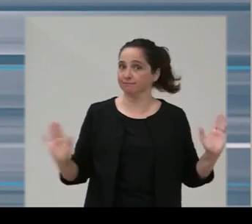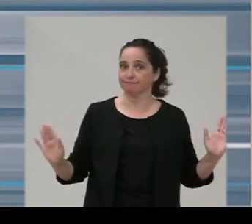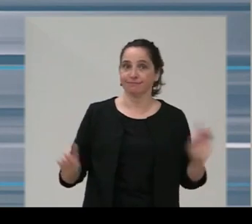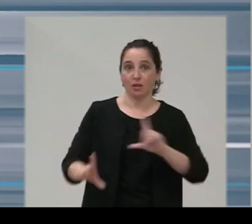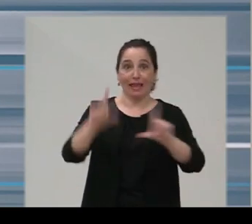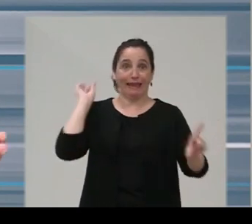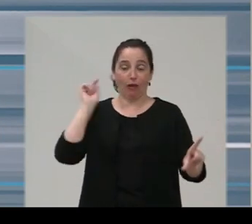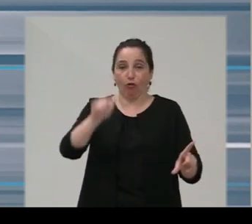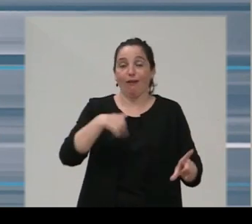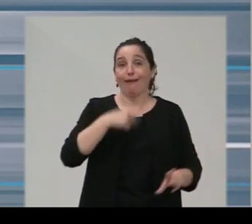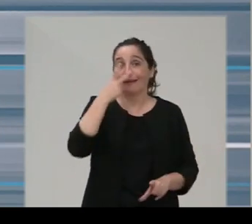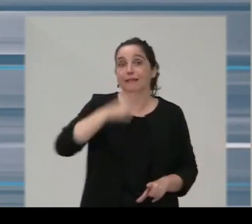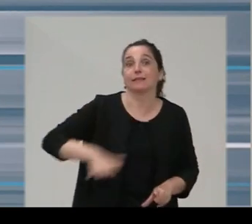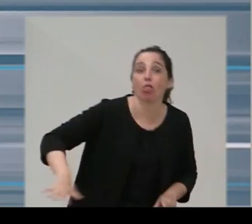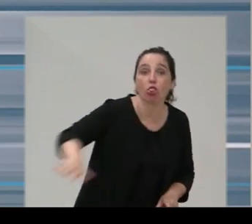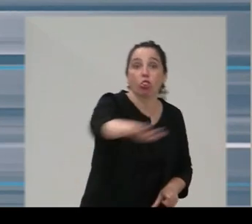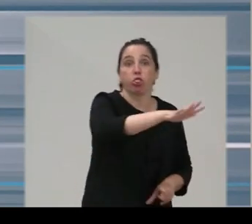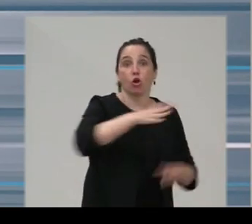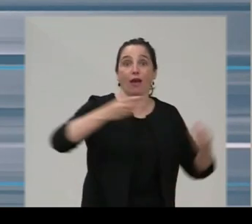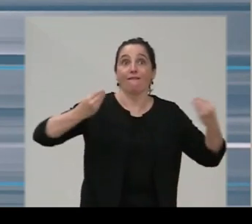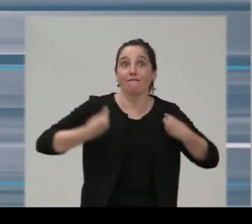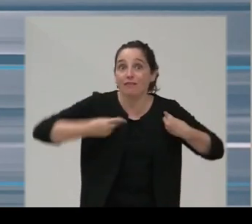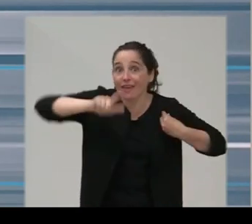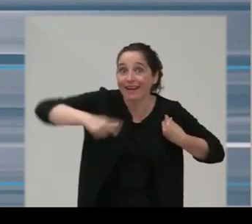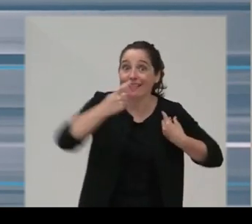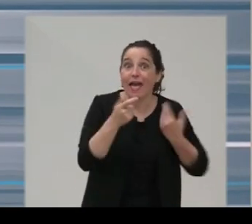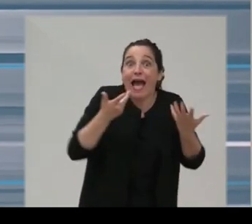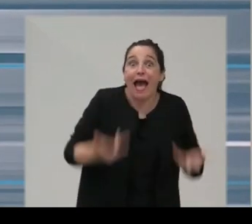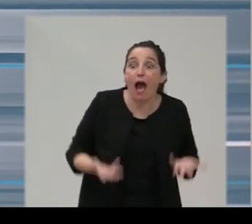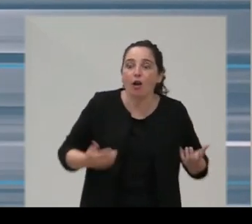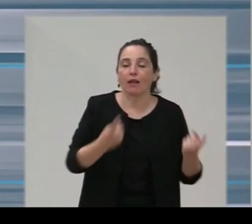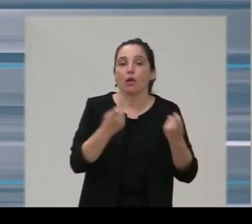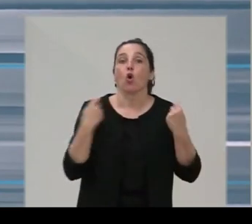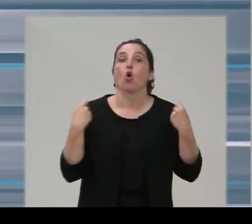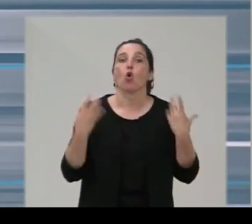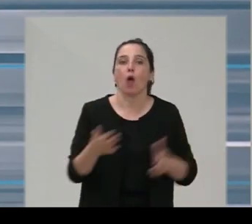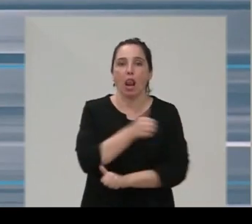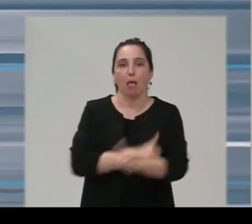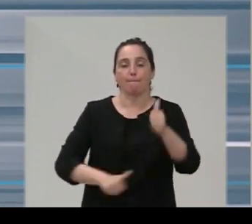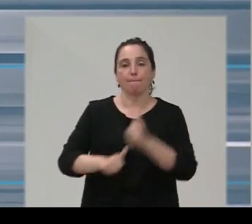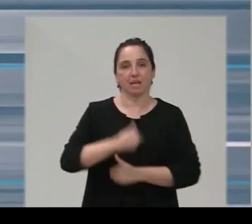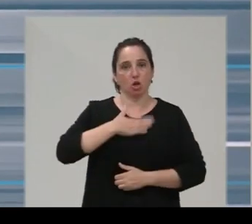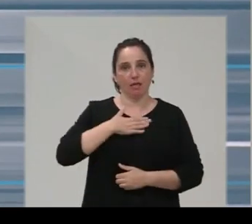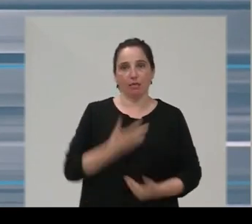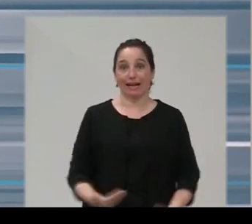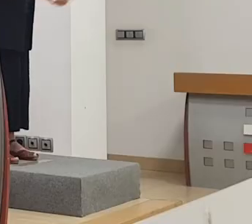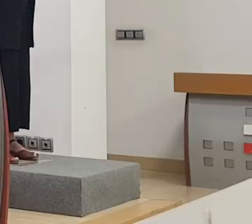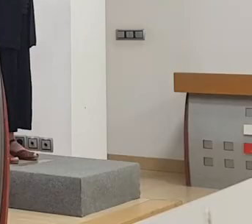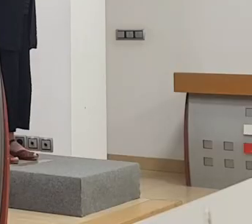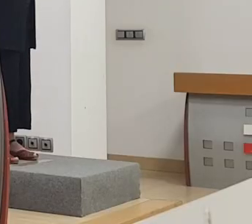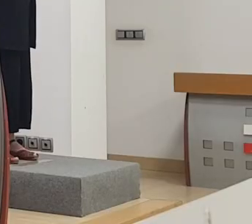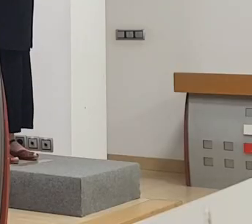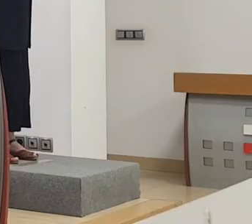elijo los intereses y elijo las necesidades de los cántabros que son nuestra primera responsabilidad